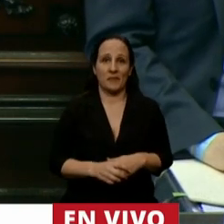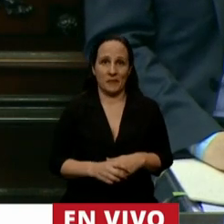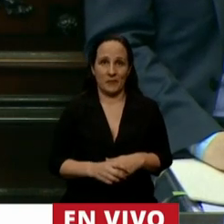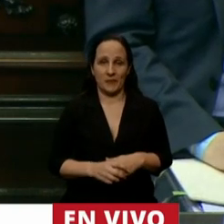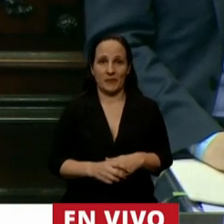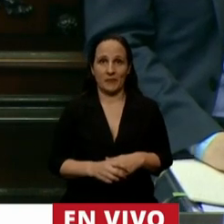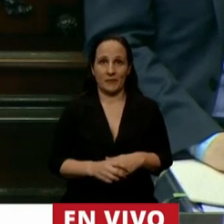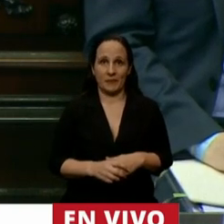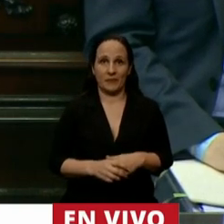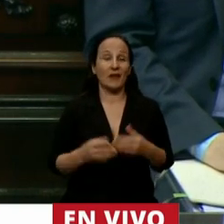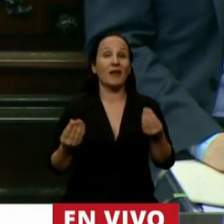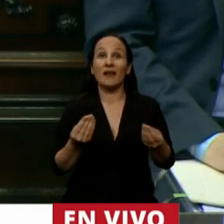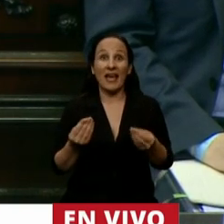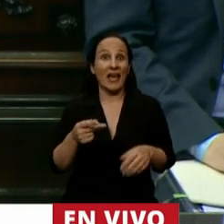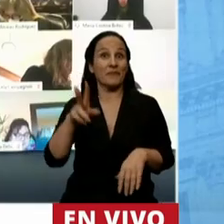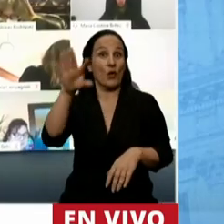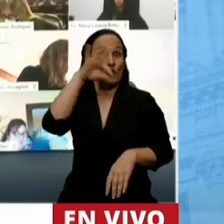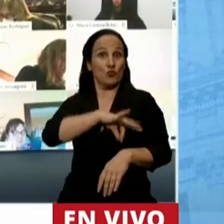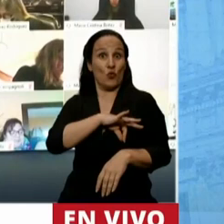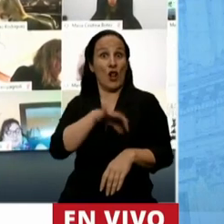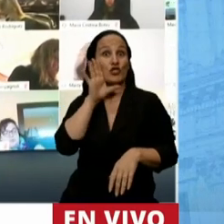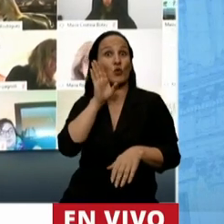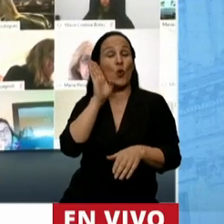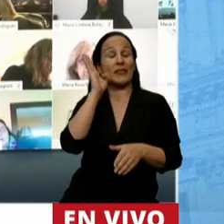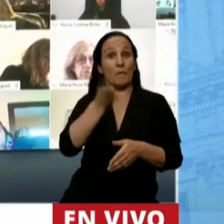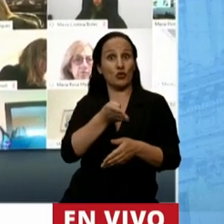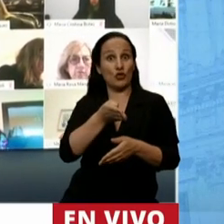donde se le abonó el 50% de ese salario